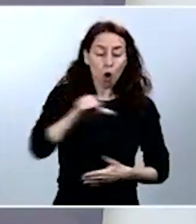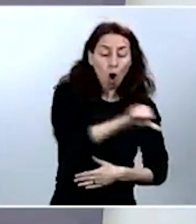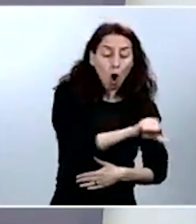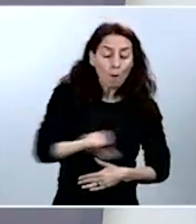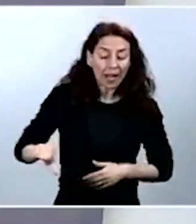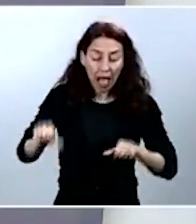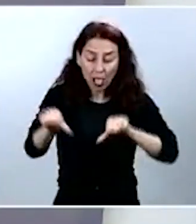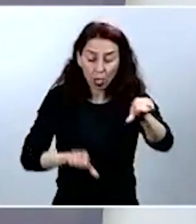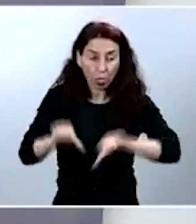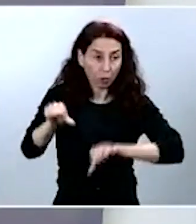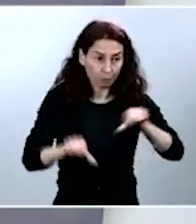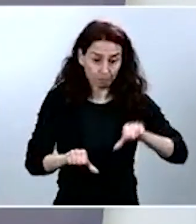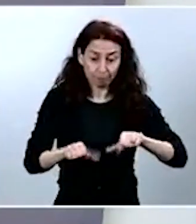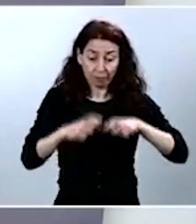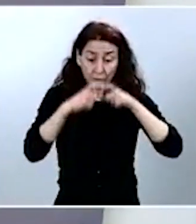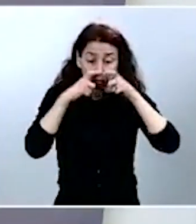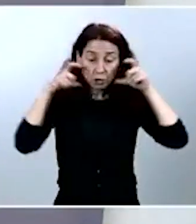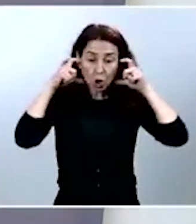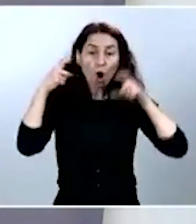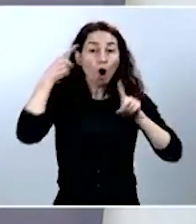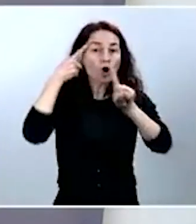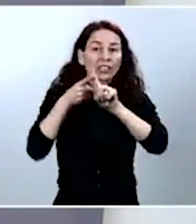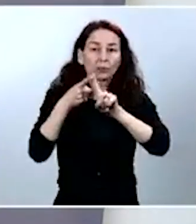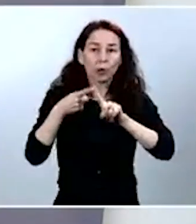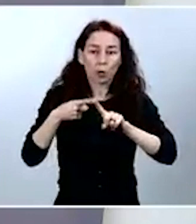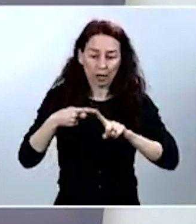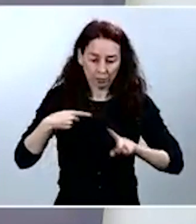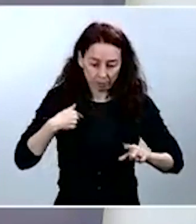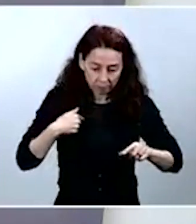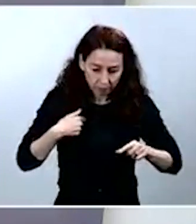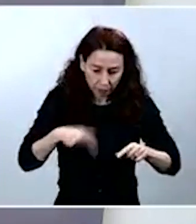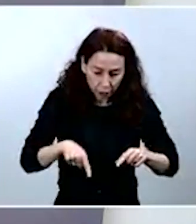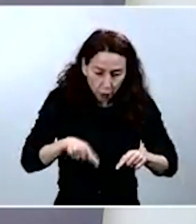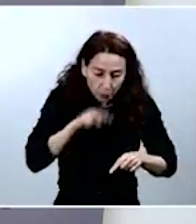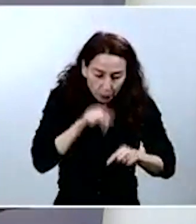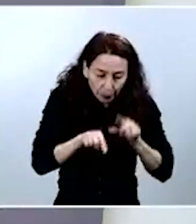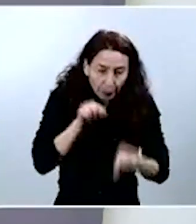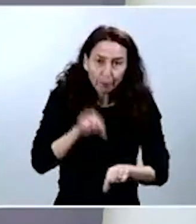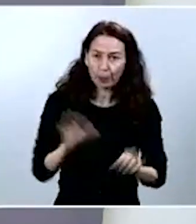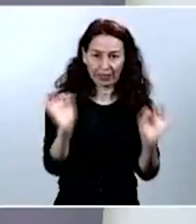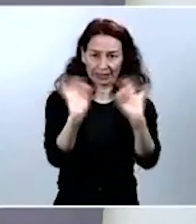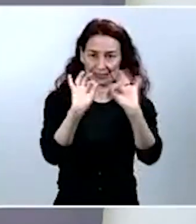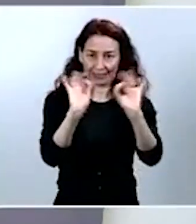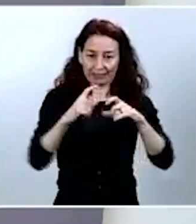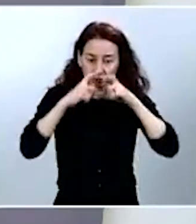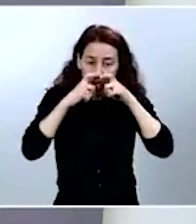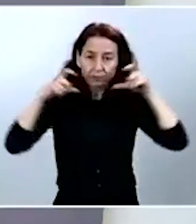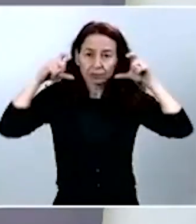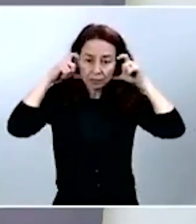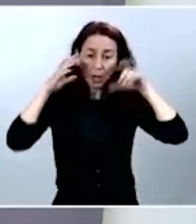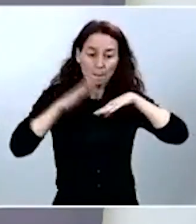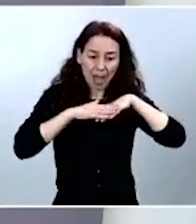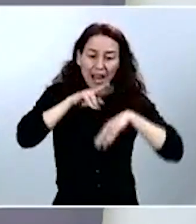no le eches tus cosas dentro, porque se va a contaminar. Y entonces para esto nos viene muy bien, si la persona pudiera estar